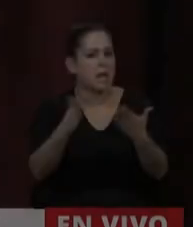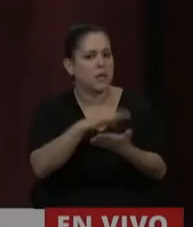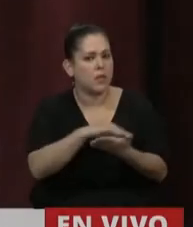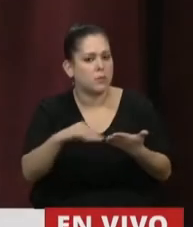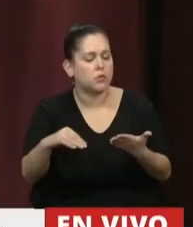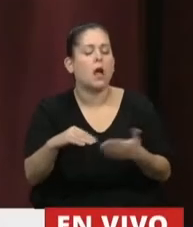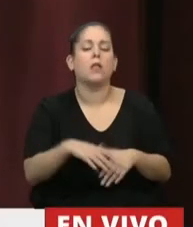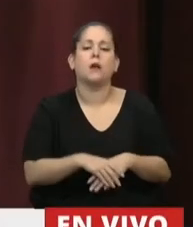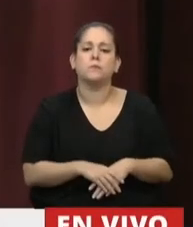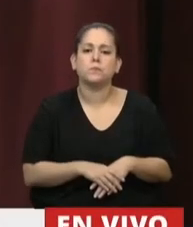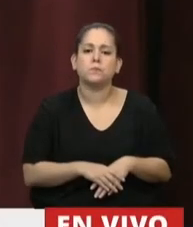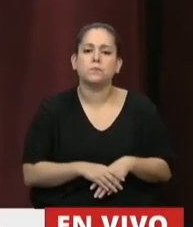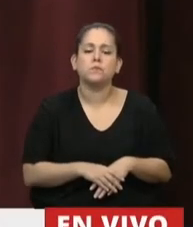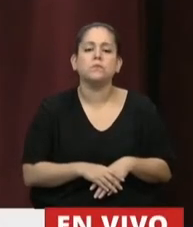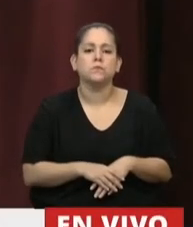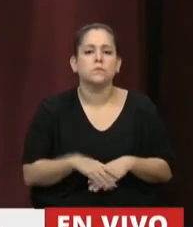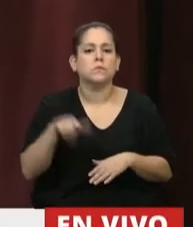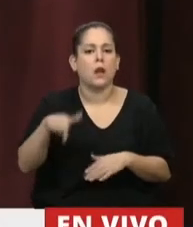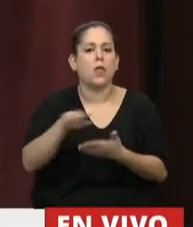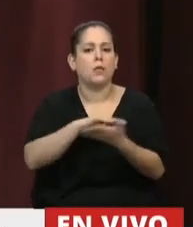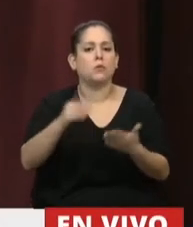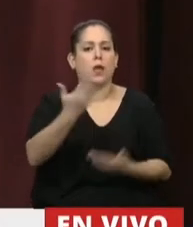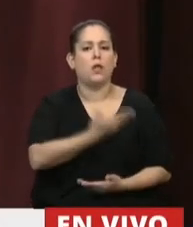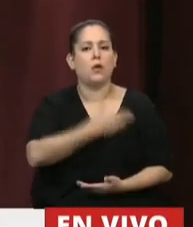Tiene la palabra el diputado Maximiliano Ferraro.